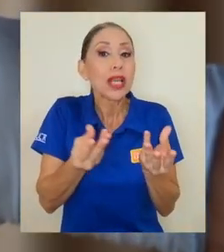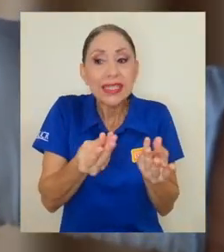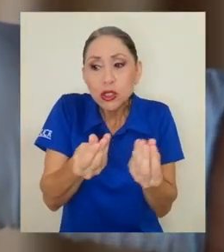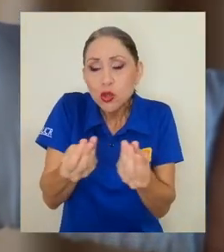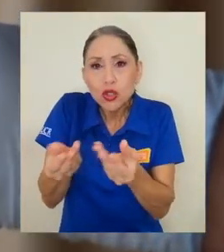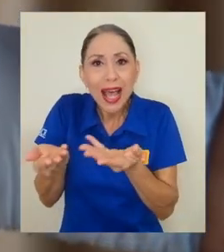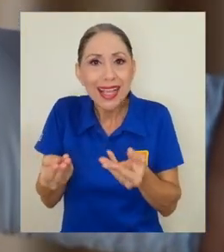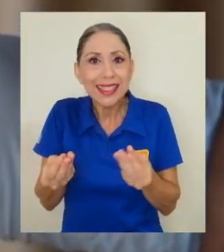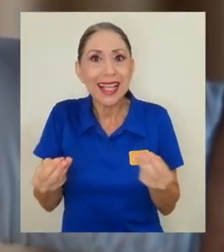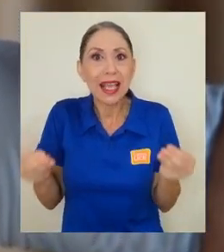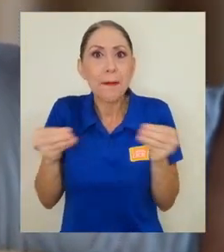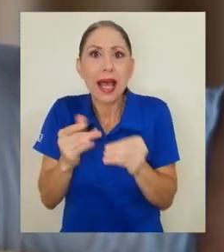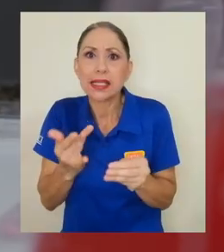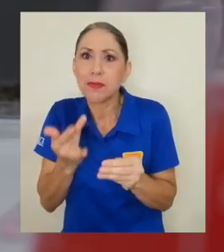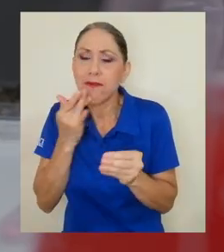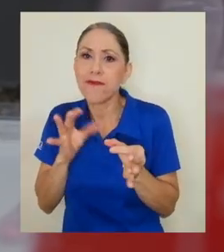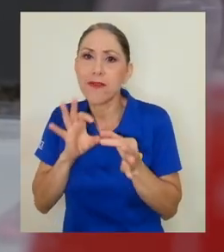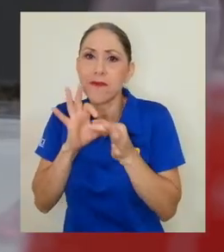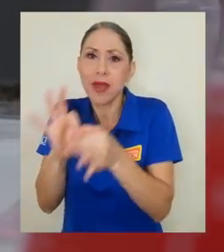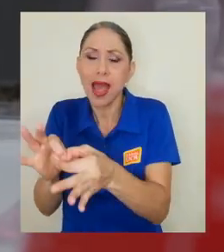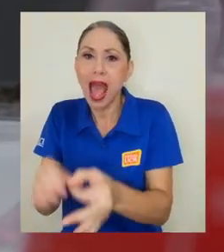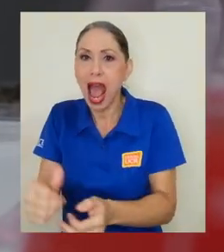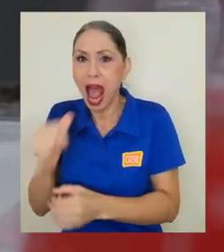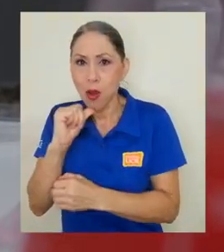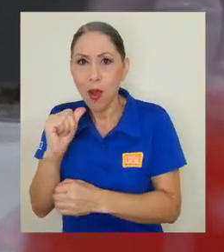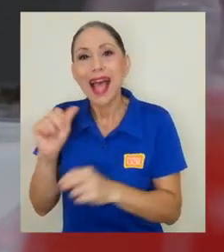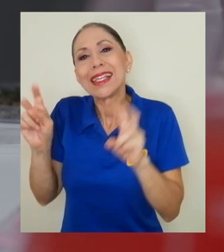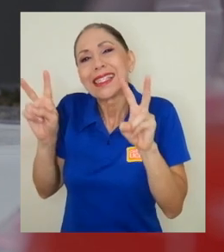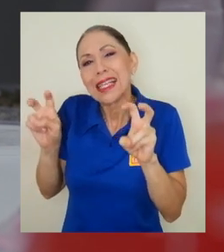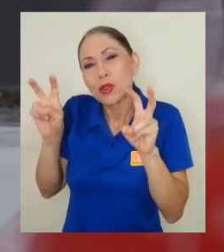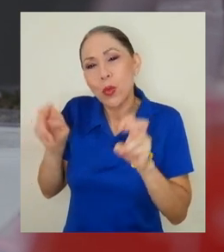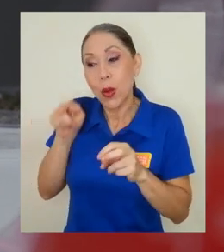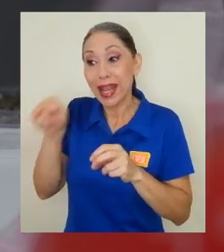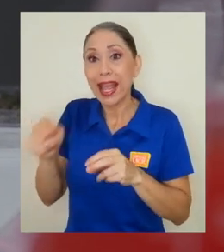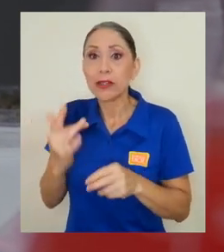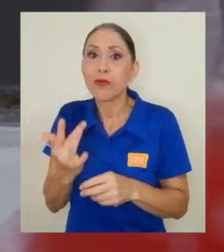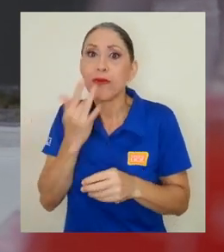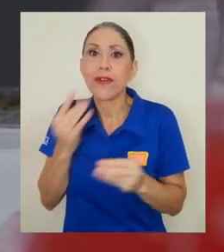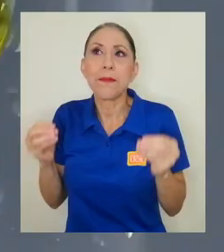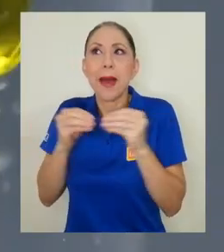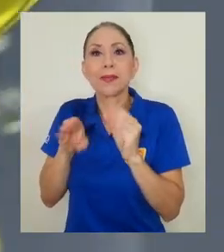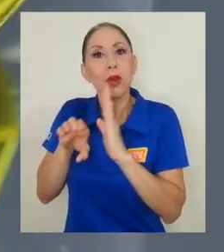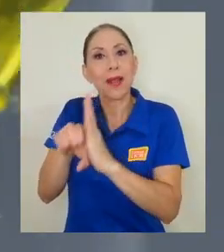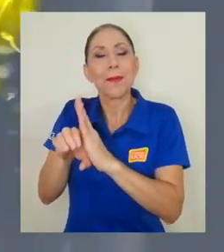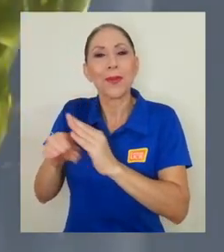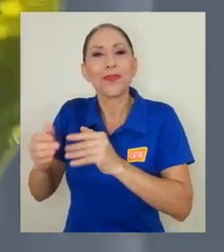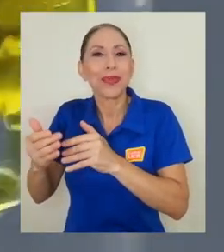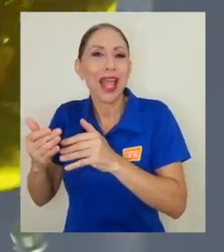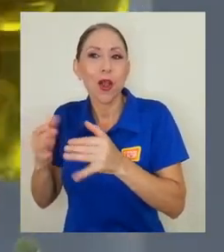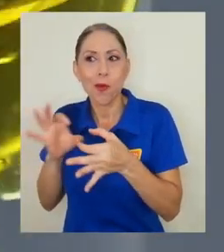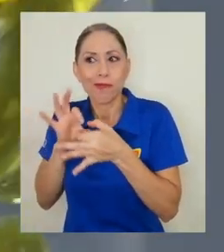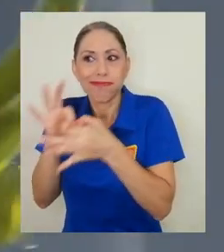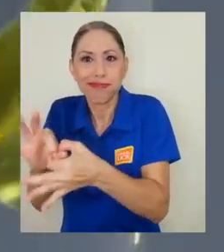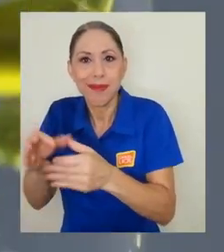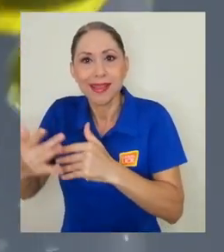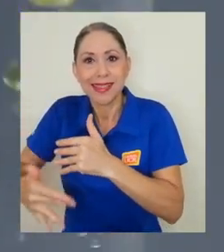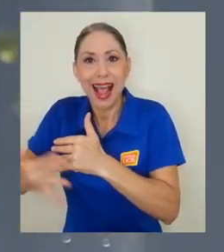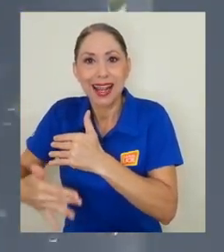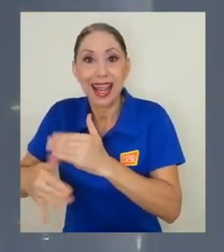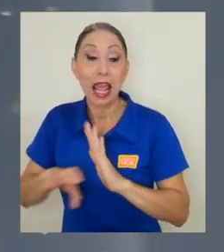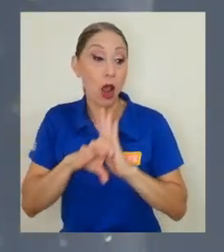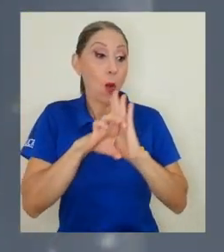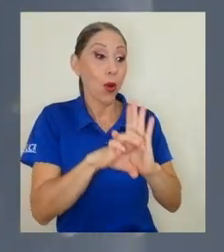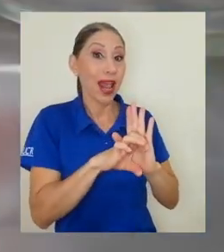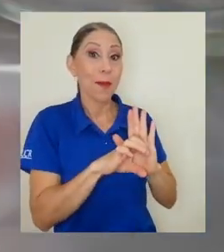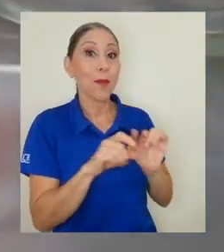que son más afines al agua se supone que son más afines hacia ambientes como la sangre. Mientras que las otras sustancias que son más afines